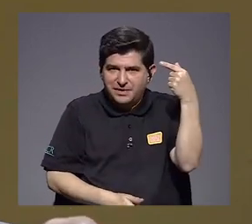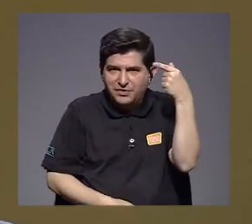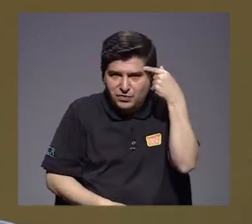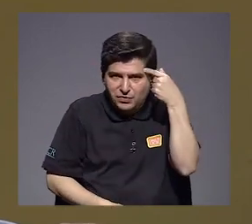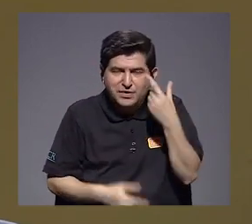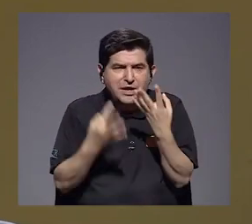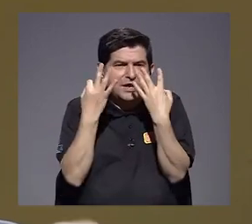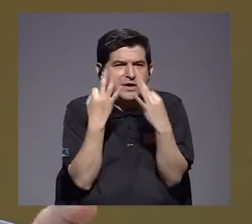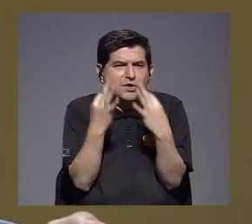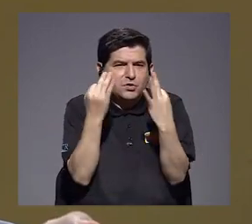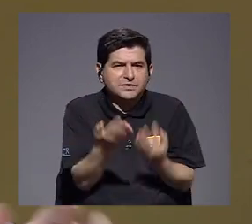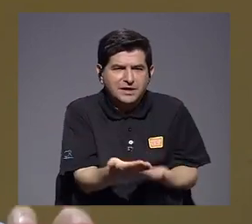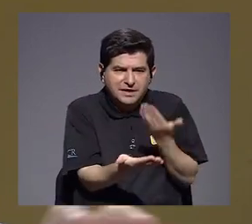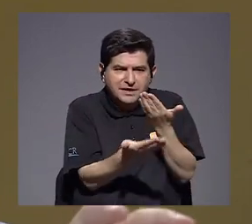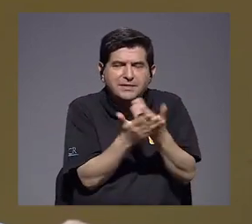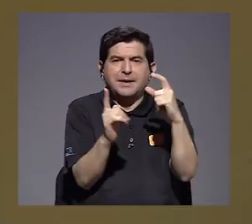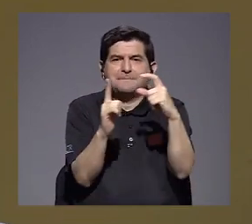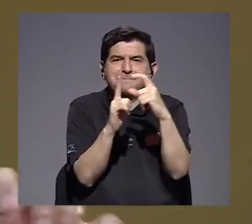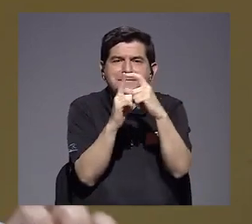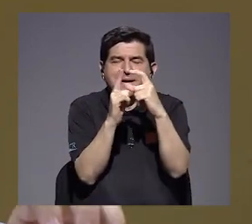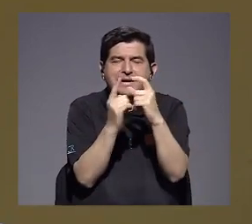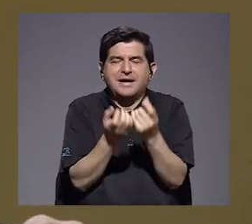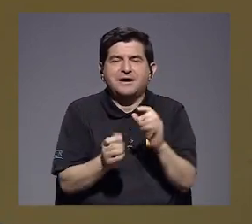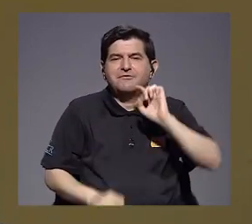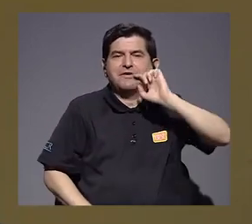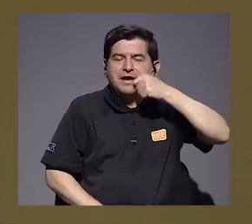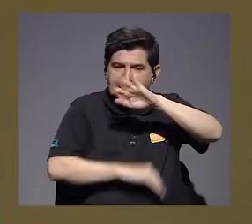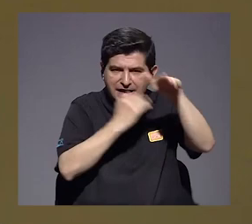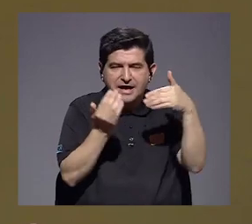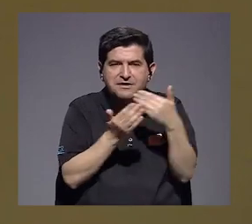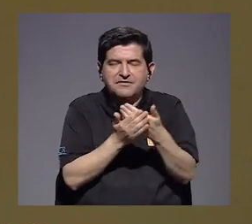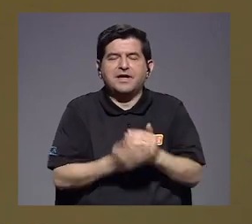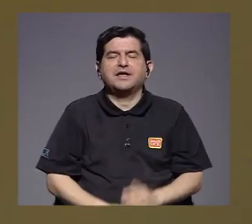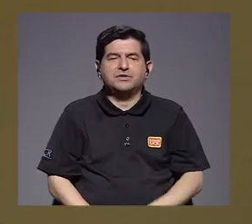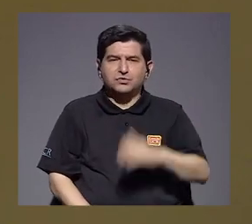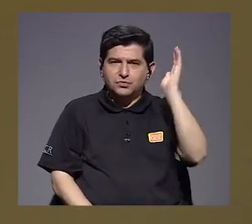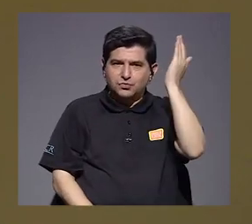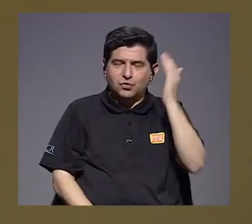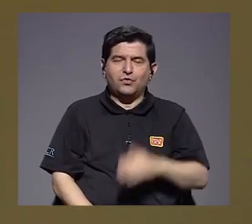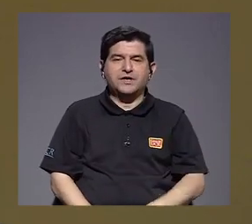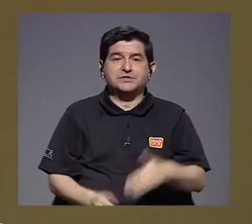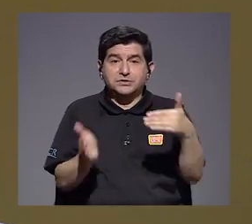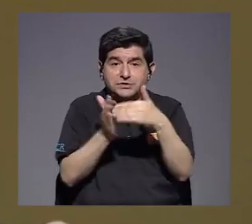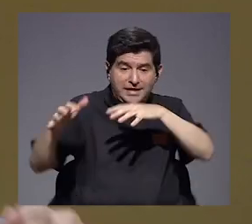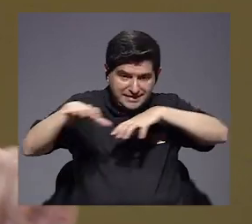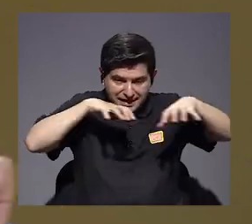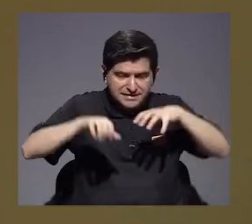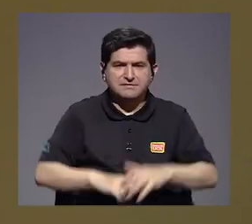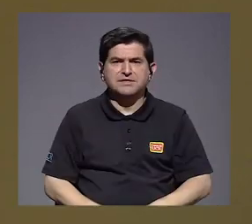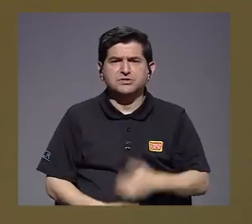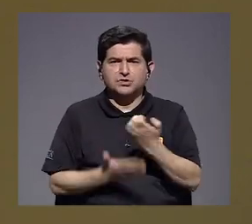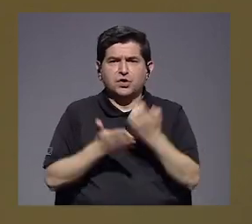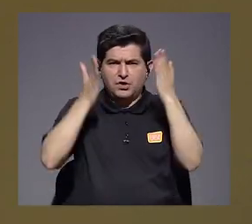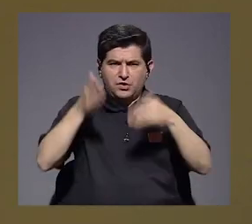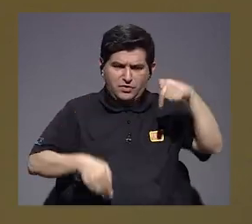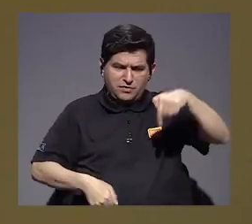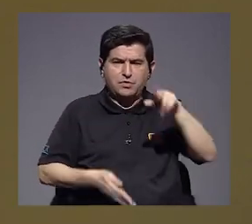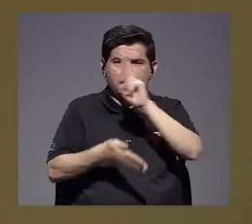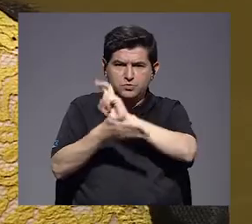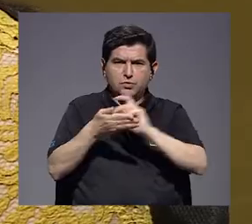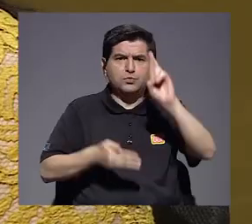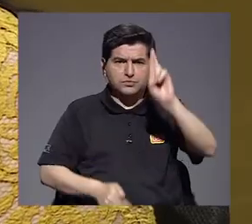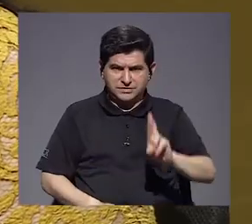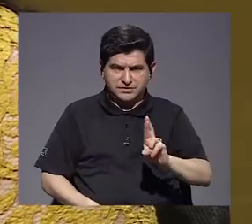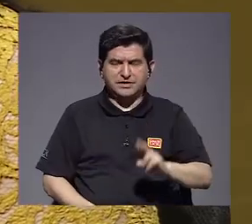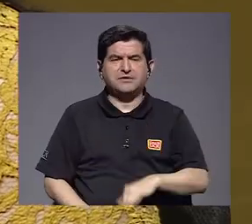tratado de plantear una palabra que es clave en todos sus discursos, que es reactivación. Muchos economistas acá en la Universidad de Costa Rica,